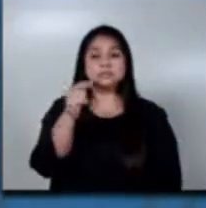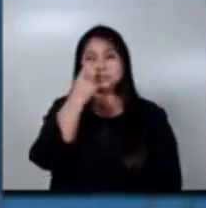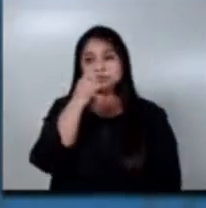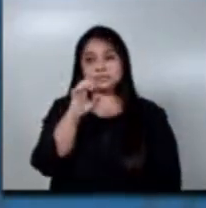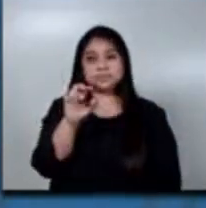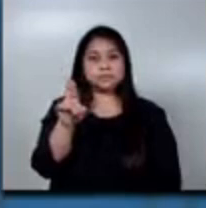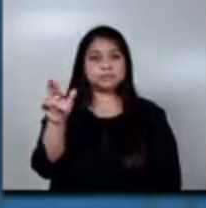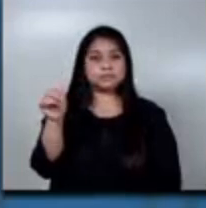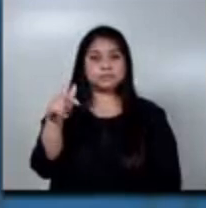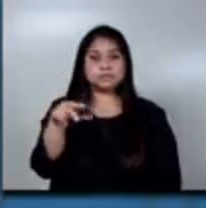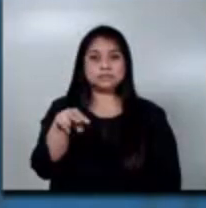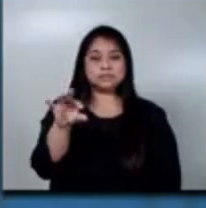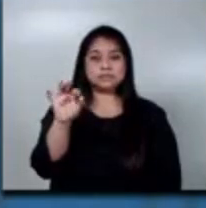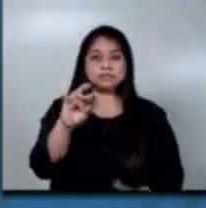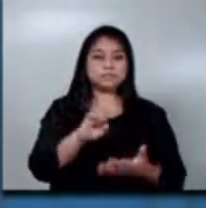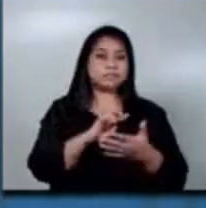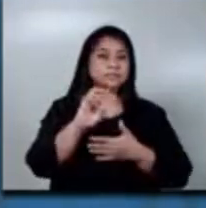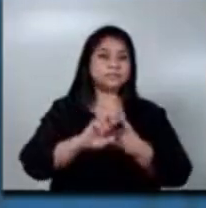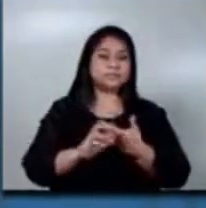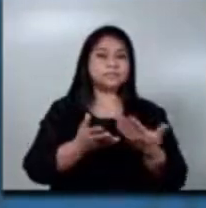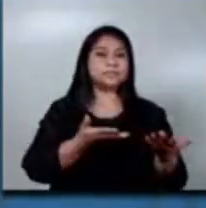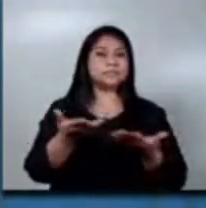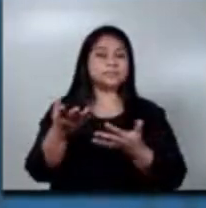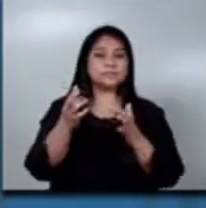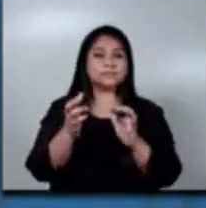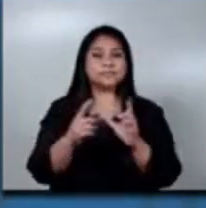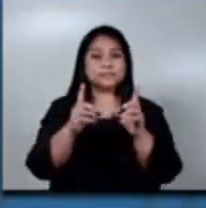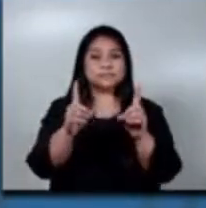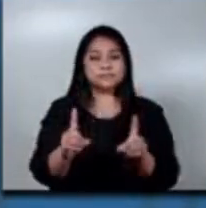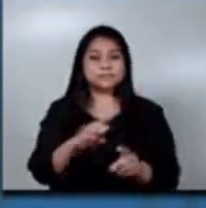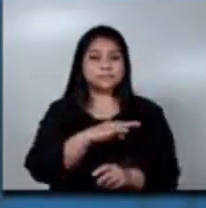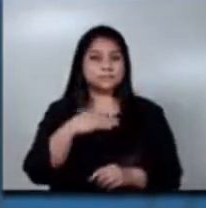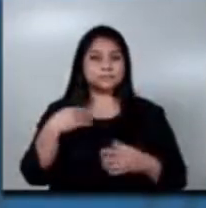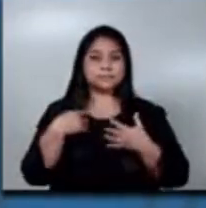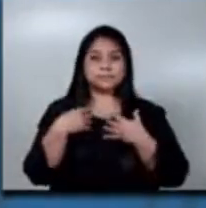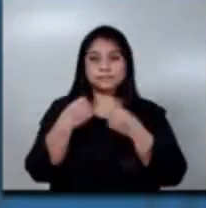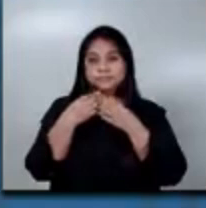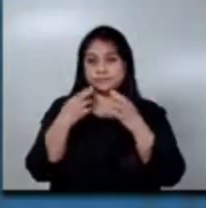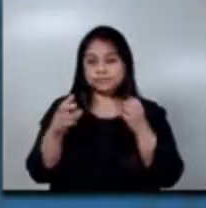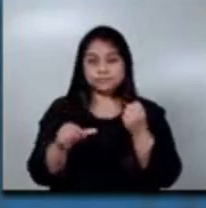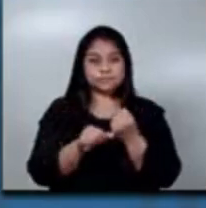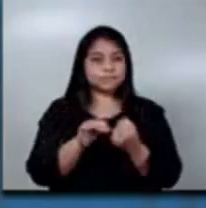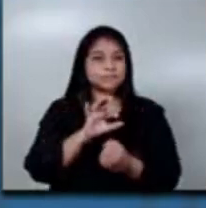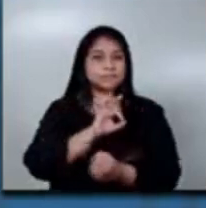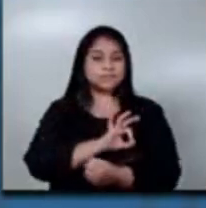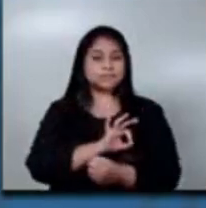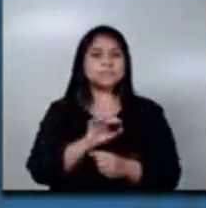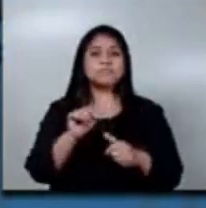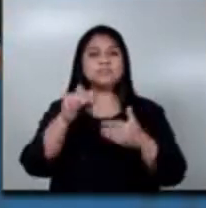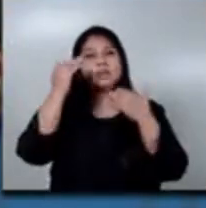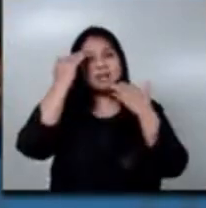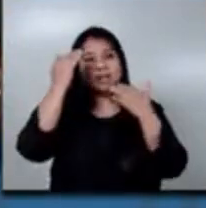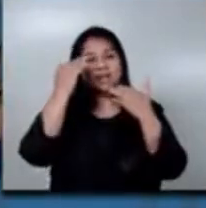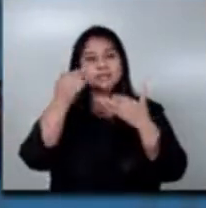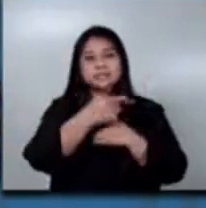de regulación de atención a las personas con discapacidad del Ministerio de Salud Pública y Asistencia Social. Agradecemos a